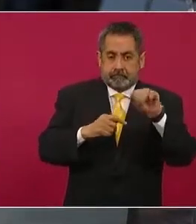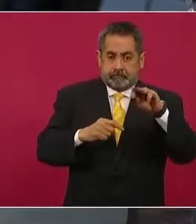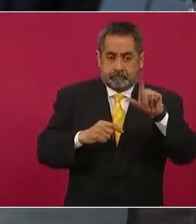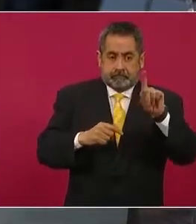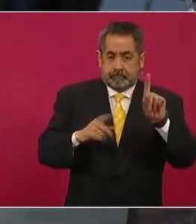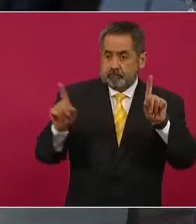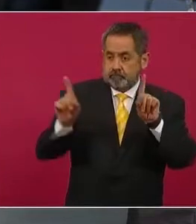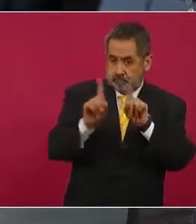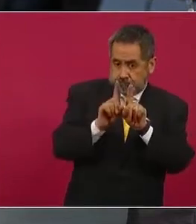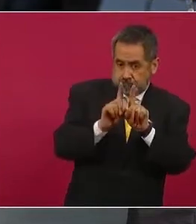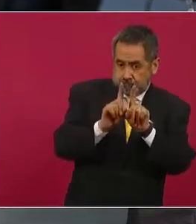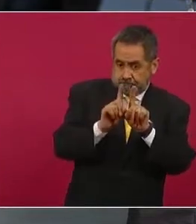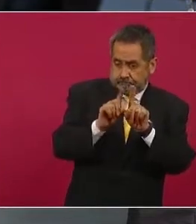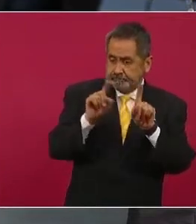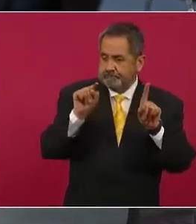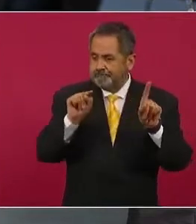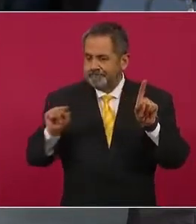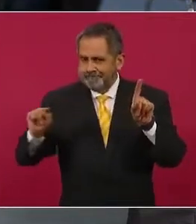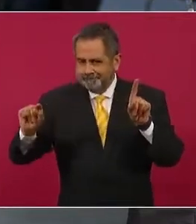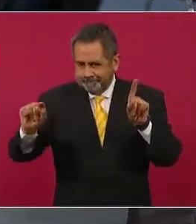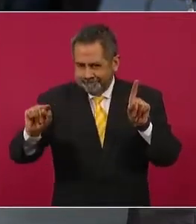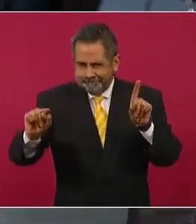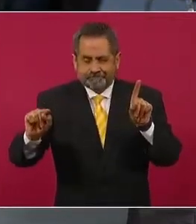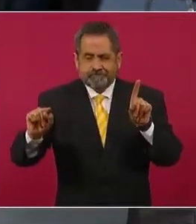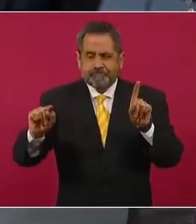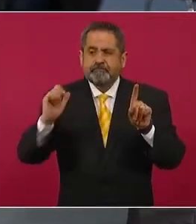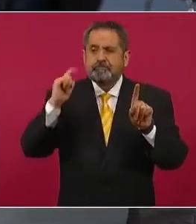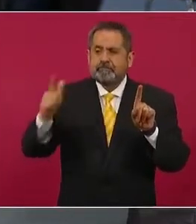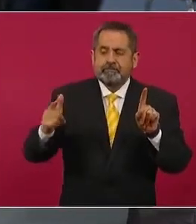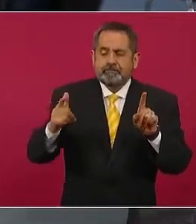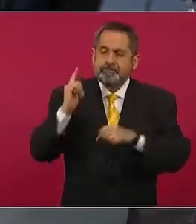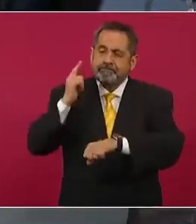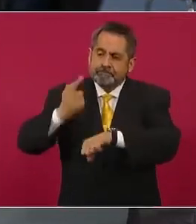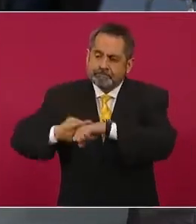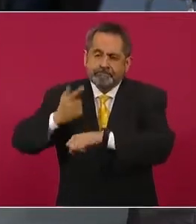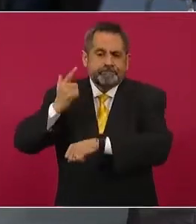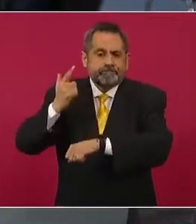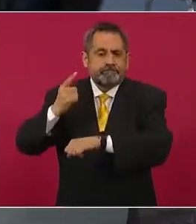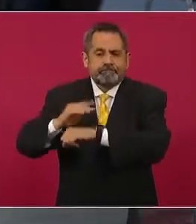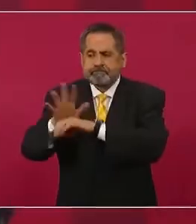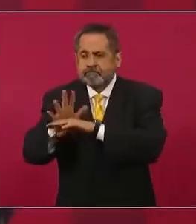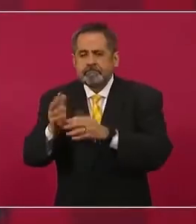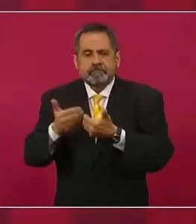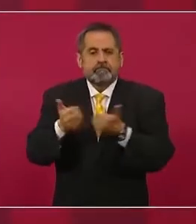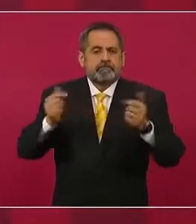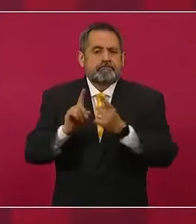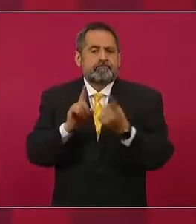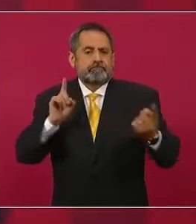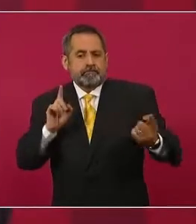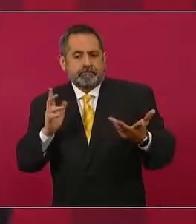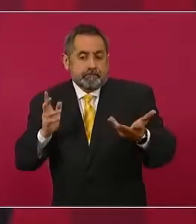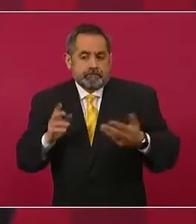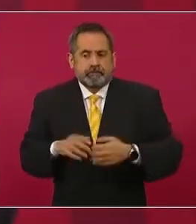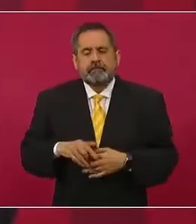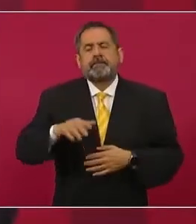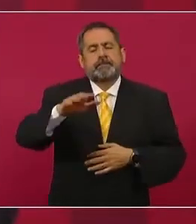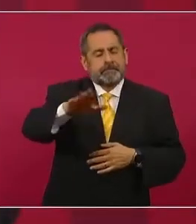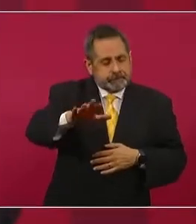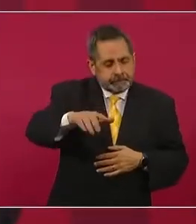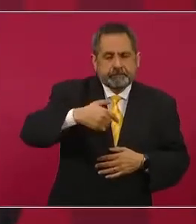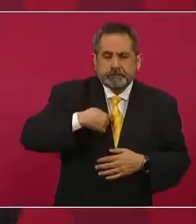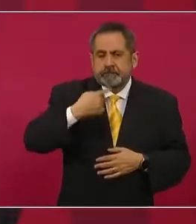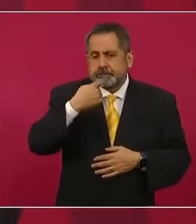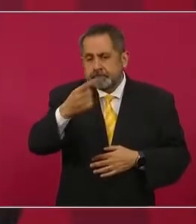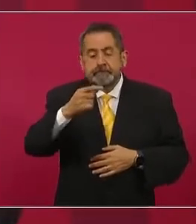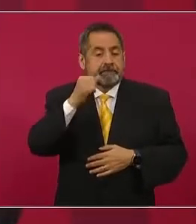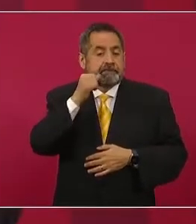refiero con los que se reunió ayer o por la sana distancia ninguno está aislado? Bueno, yo les comenté hace un momento que